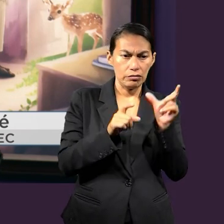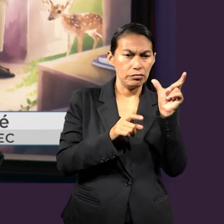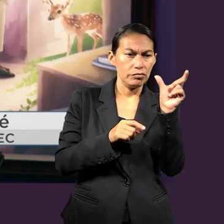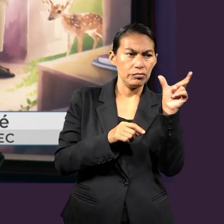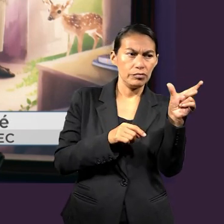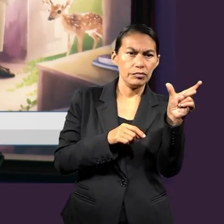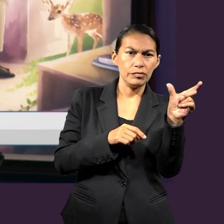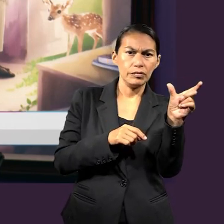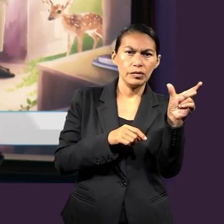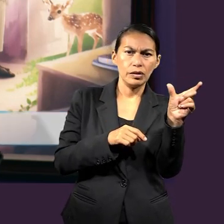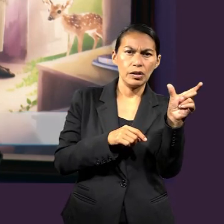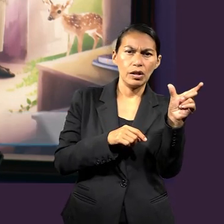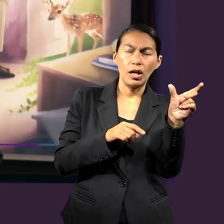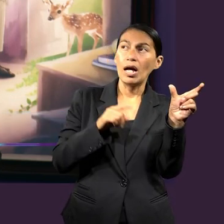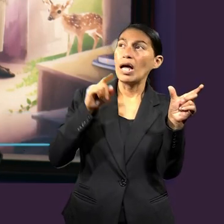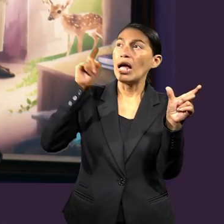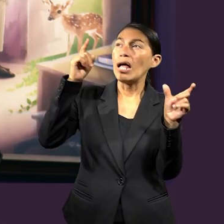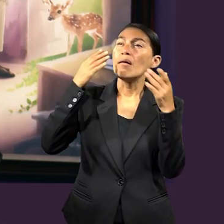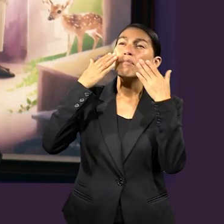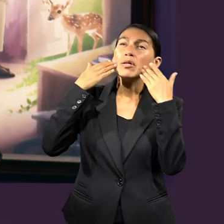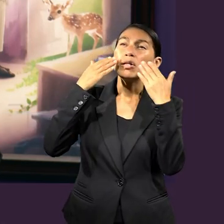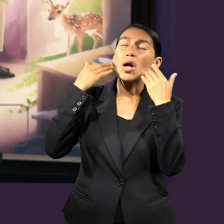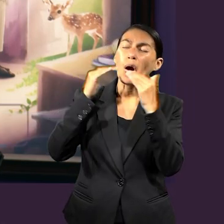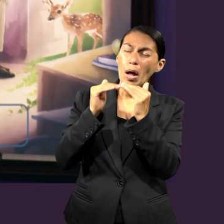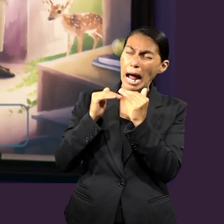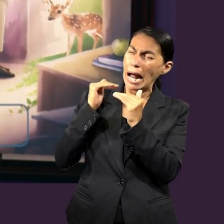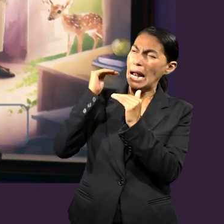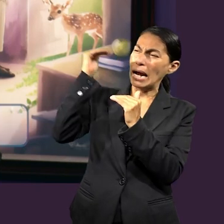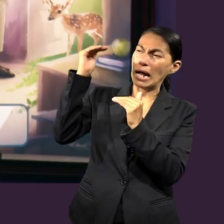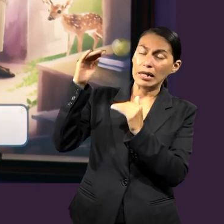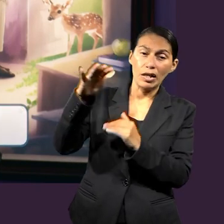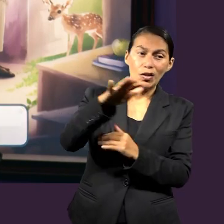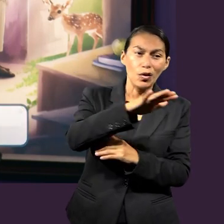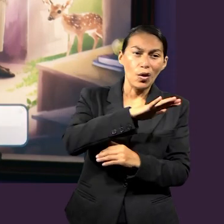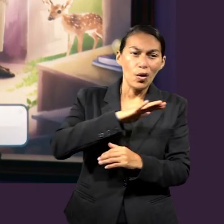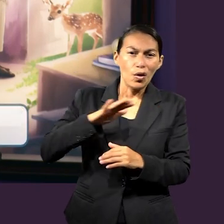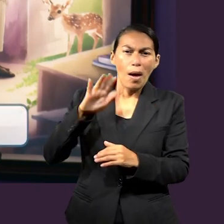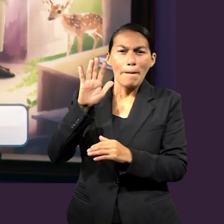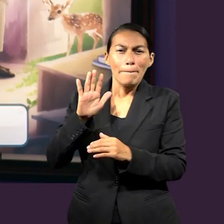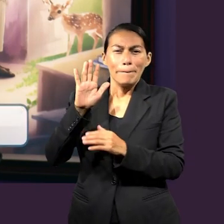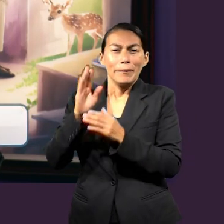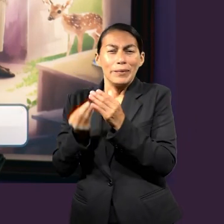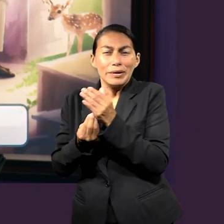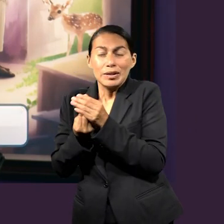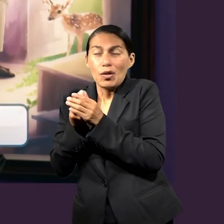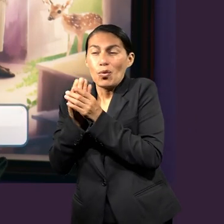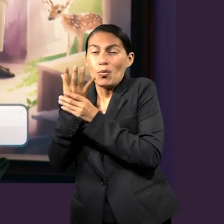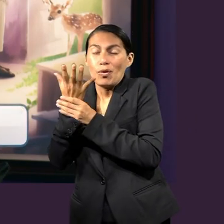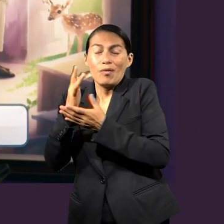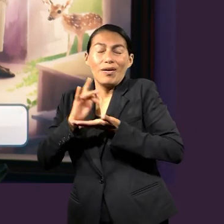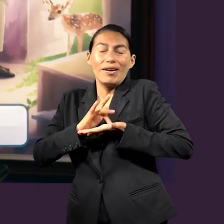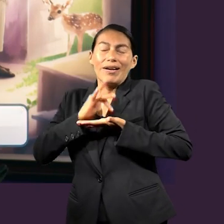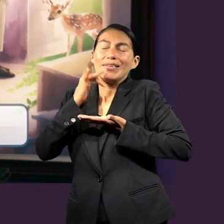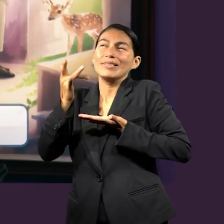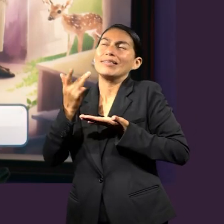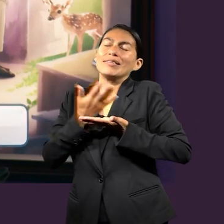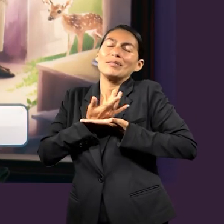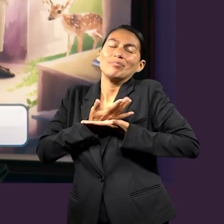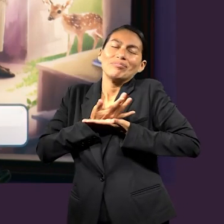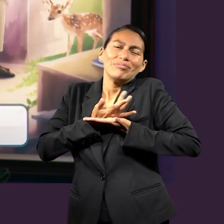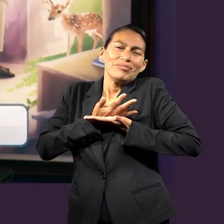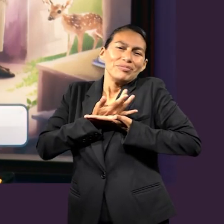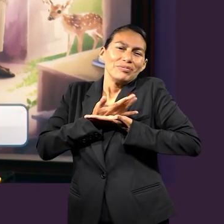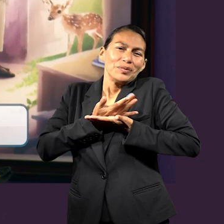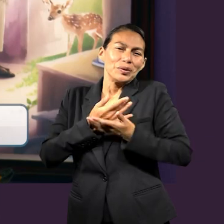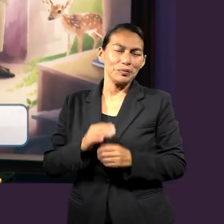específicamente dice una frase que dice que según su grande misericordia nos hizo renacer por esa esperanza y